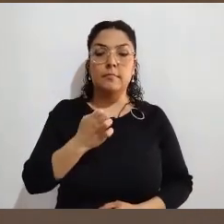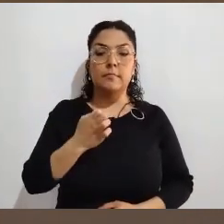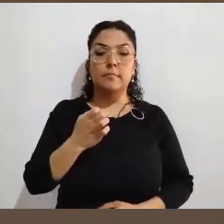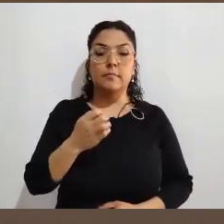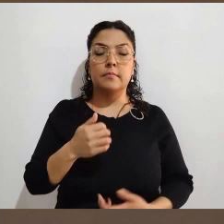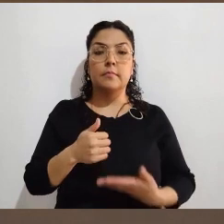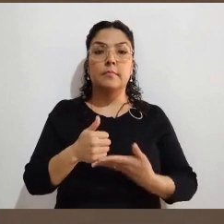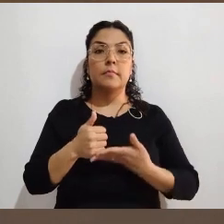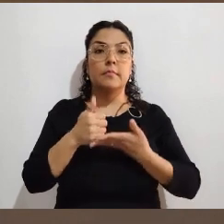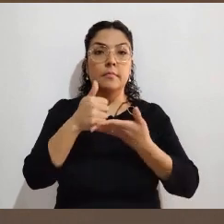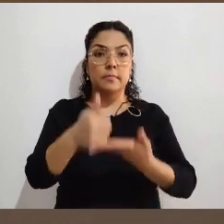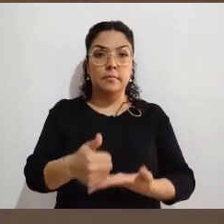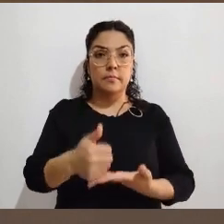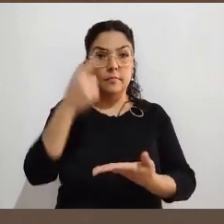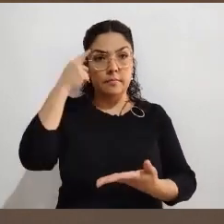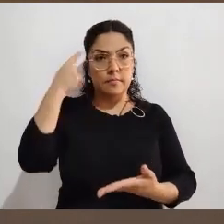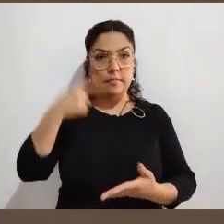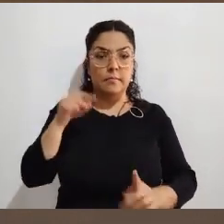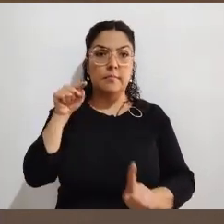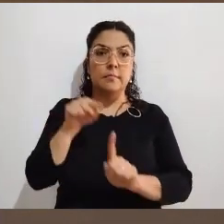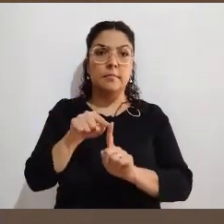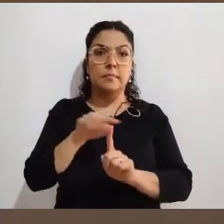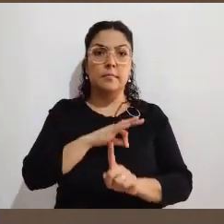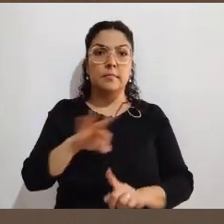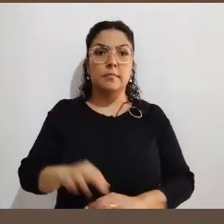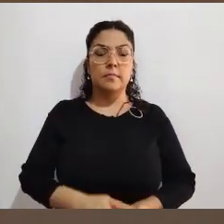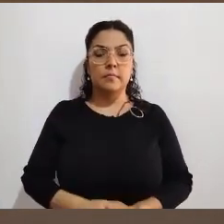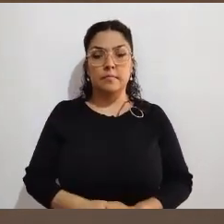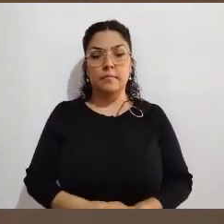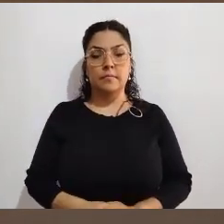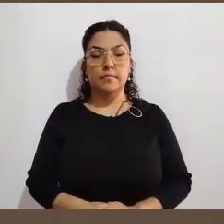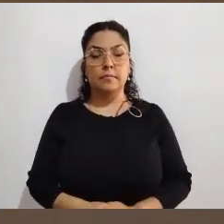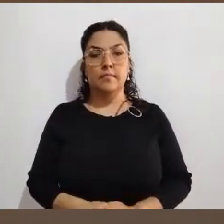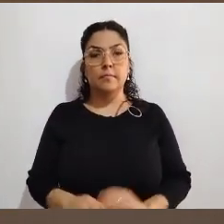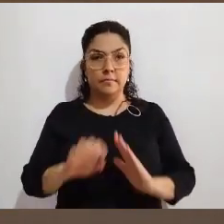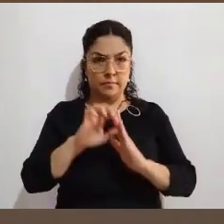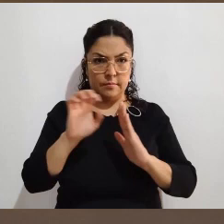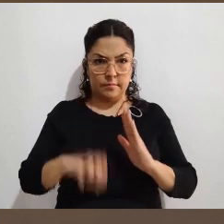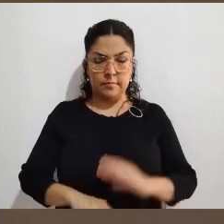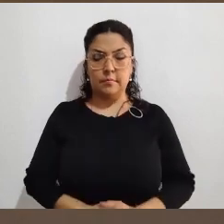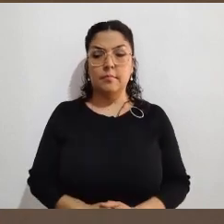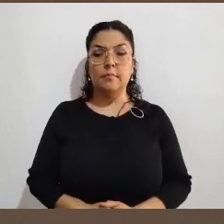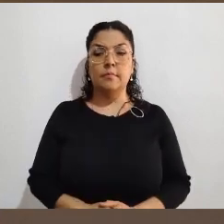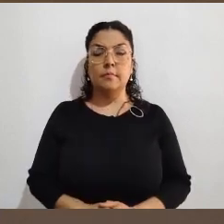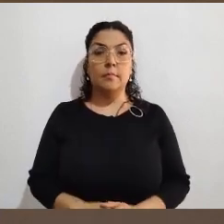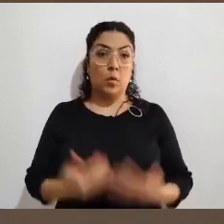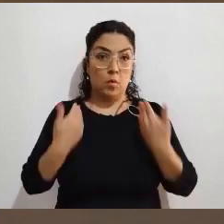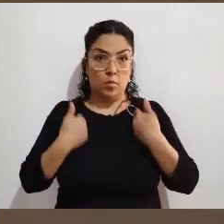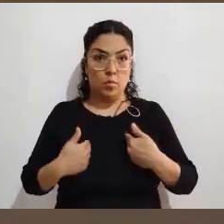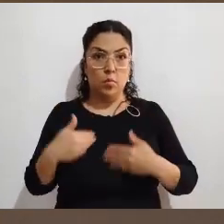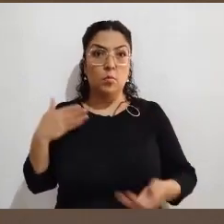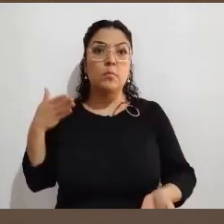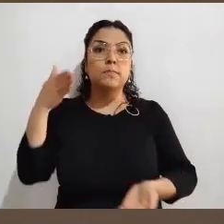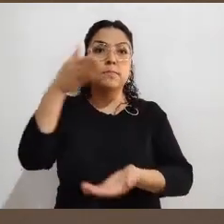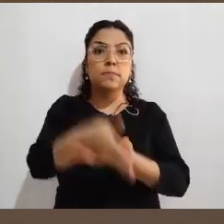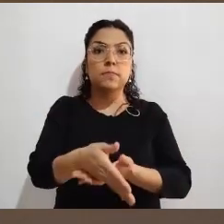metas y otras finalidades. Una de ellas tiene que ver con los organismos públicos locales electorales. Yo, cuando voy